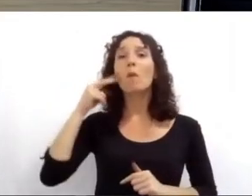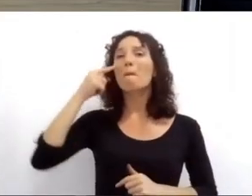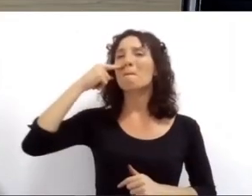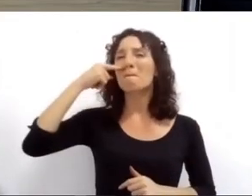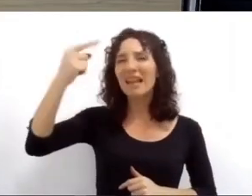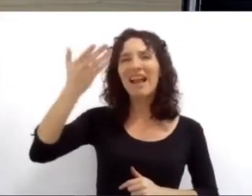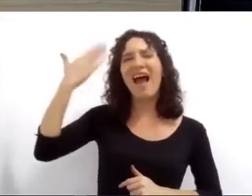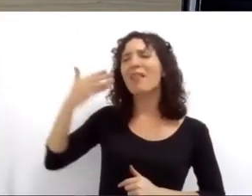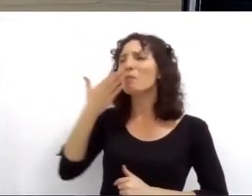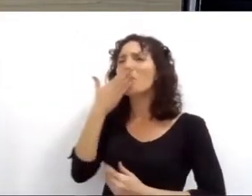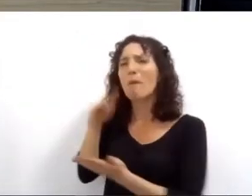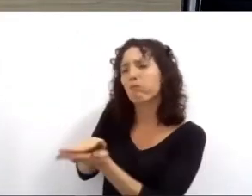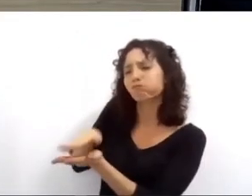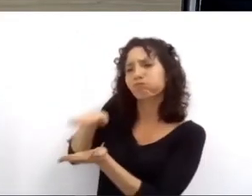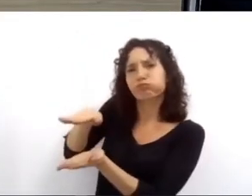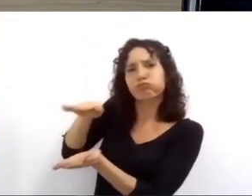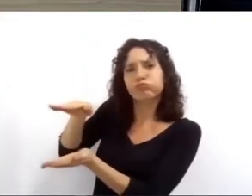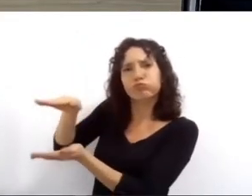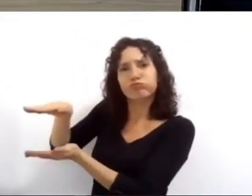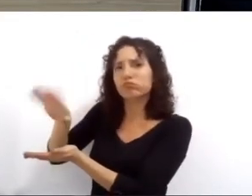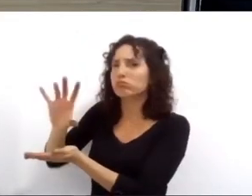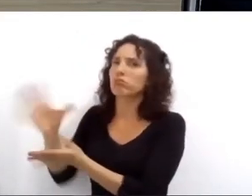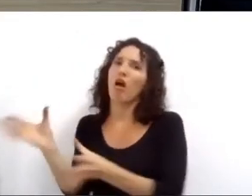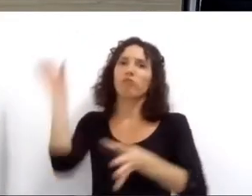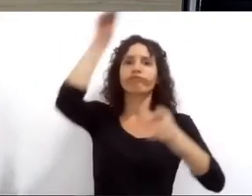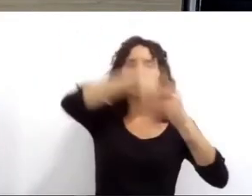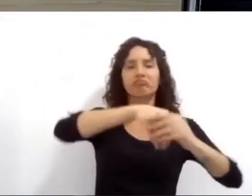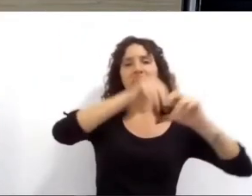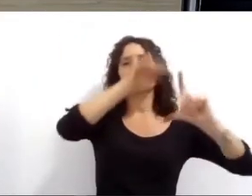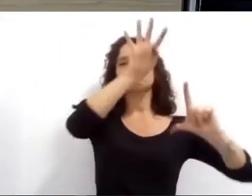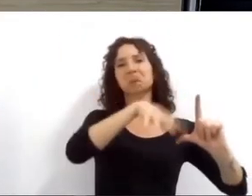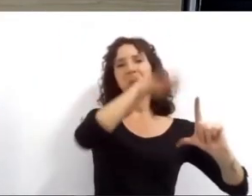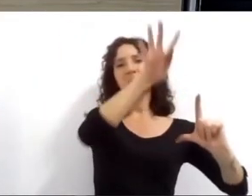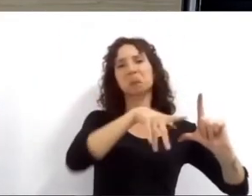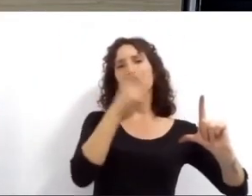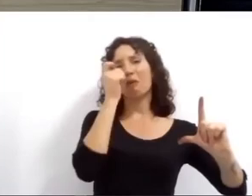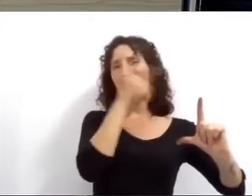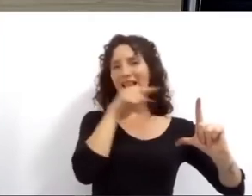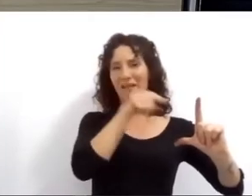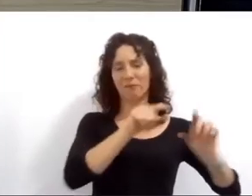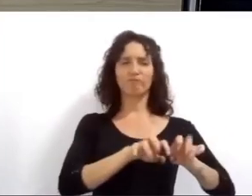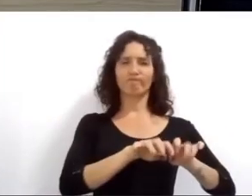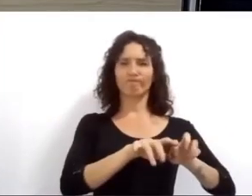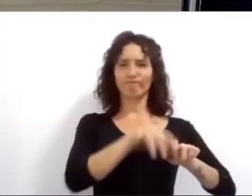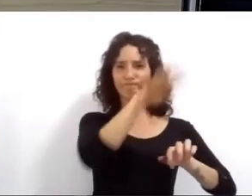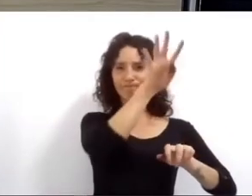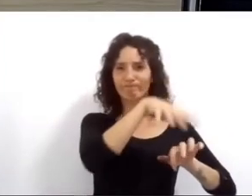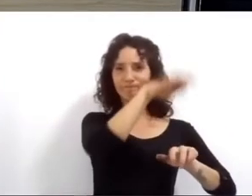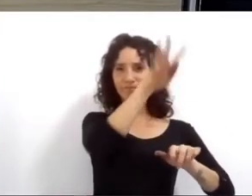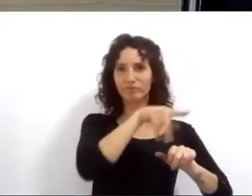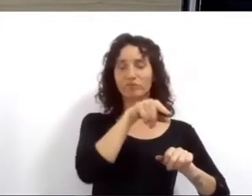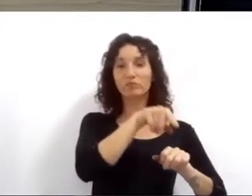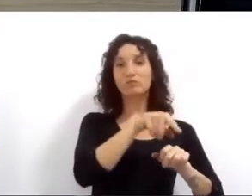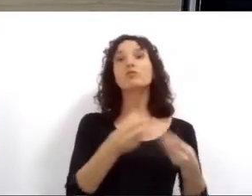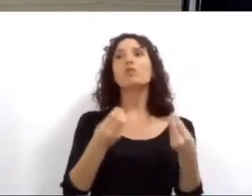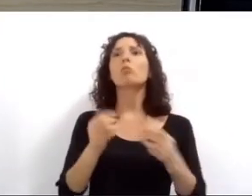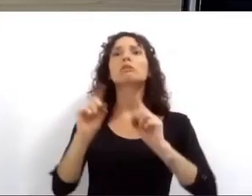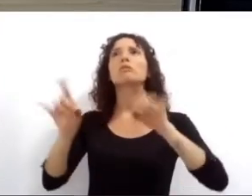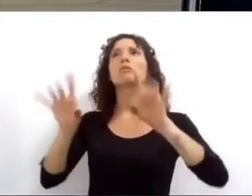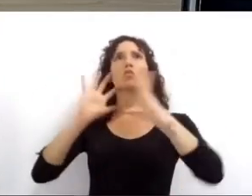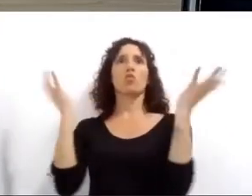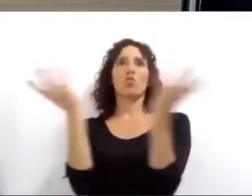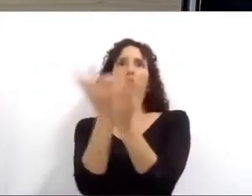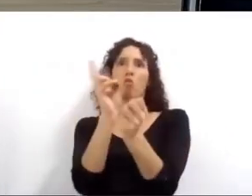transmitan por año por un formato digital reduciendo costos administrativos cuidando el ambiente y permitiendo una mayor